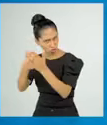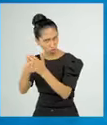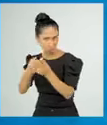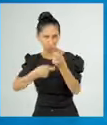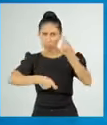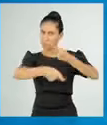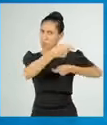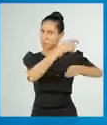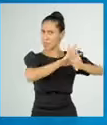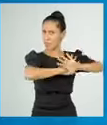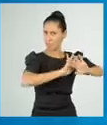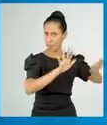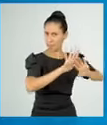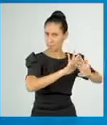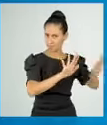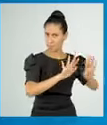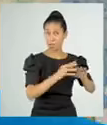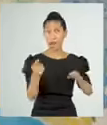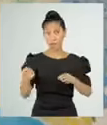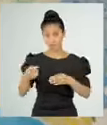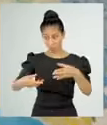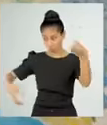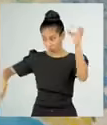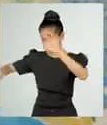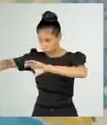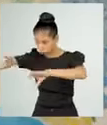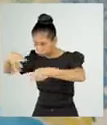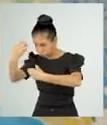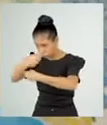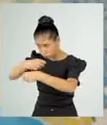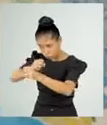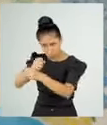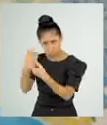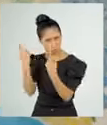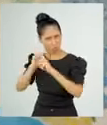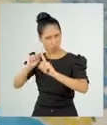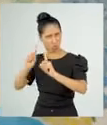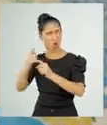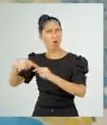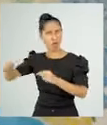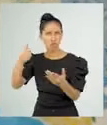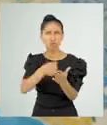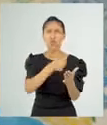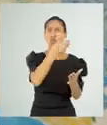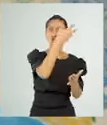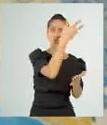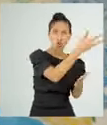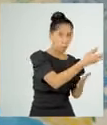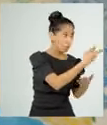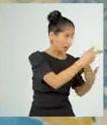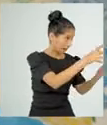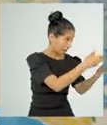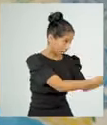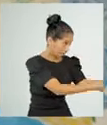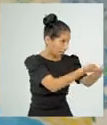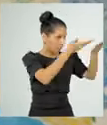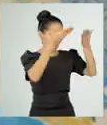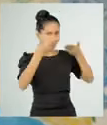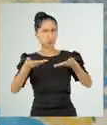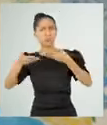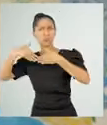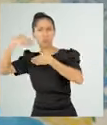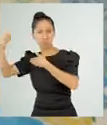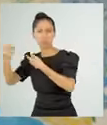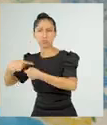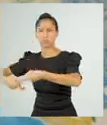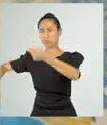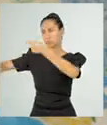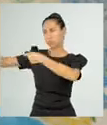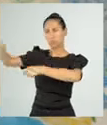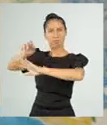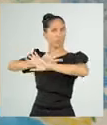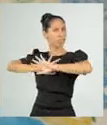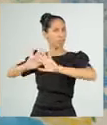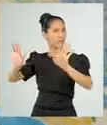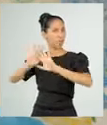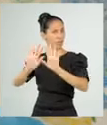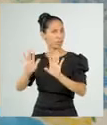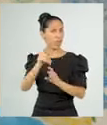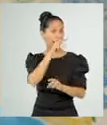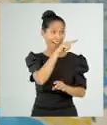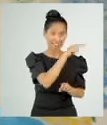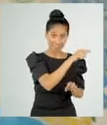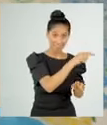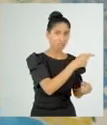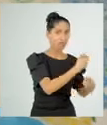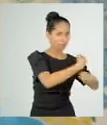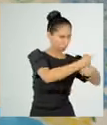se elaboran. Muy buena tu respuesta y sobre todo tu explicación. El antónimo que señalas es porque los productos en la factoría ya